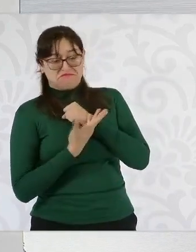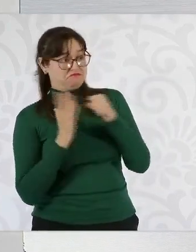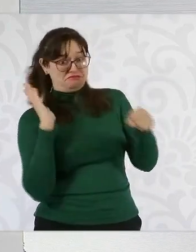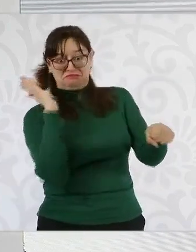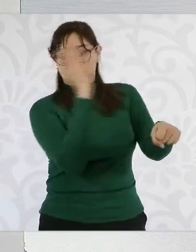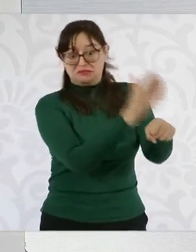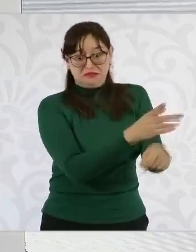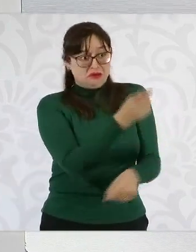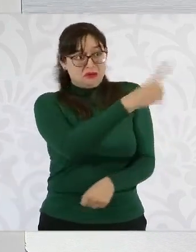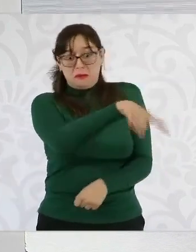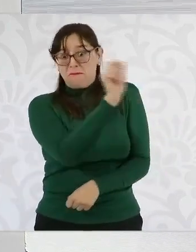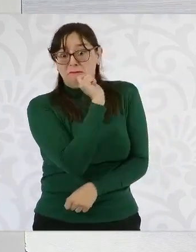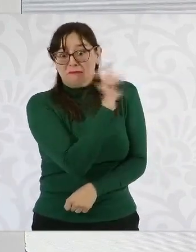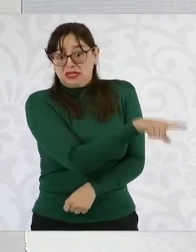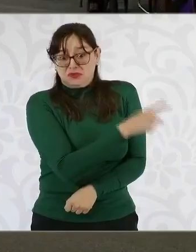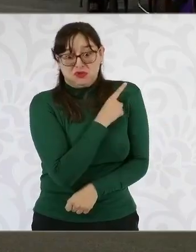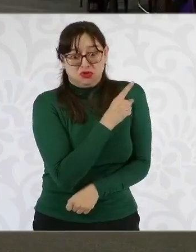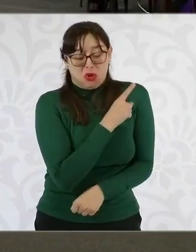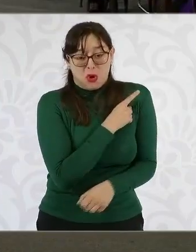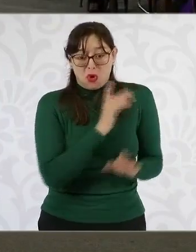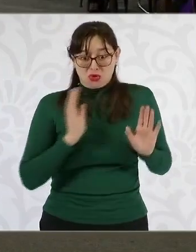pie. La que sigue, por favor. La